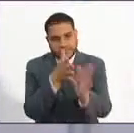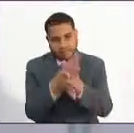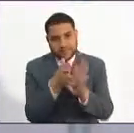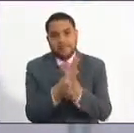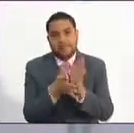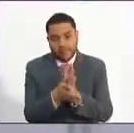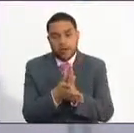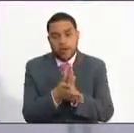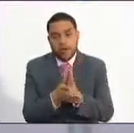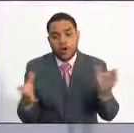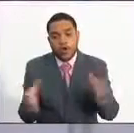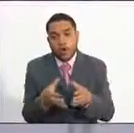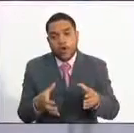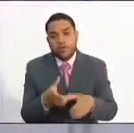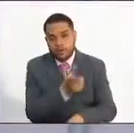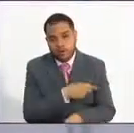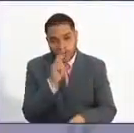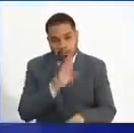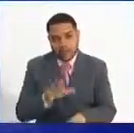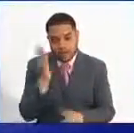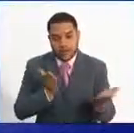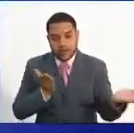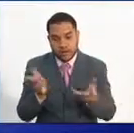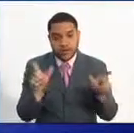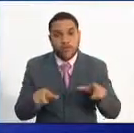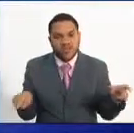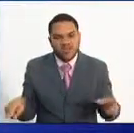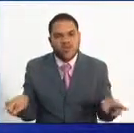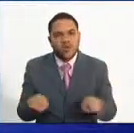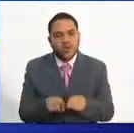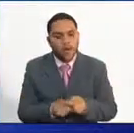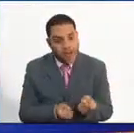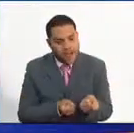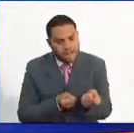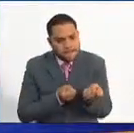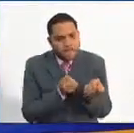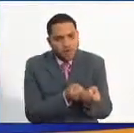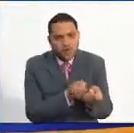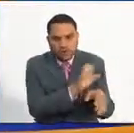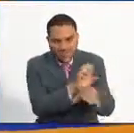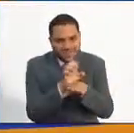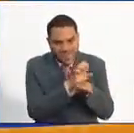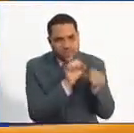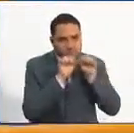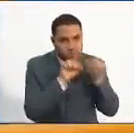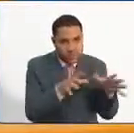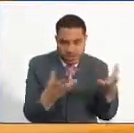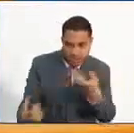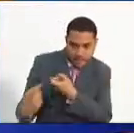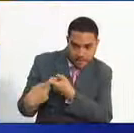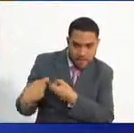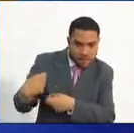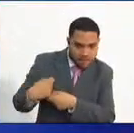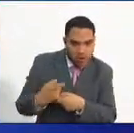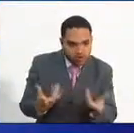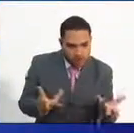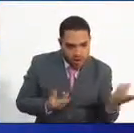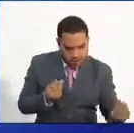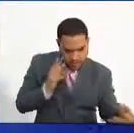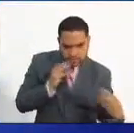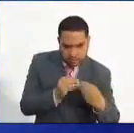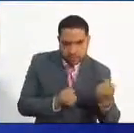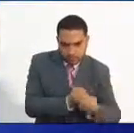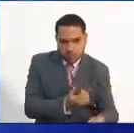establece que la Comisión Nacional de Servicio Civil es un apoyo para las entidades públicas para poder surtir sus plantas